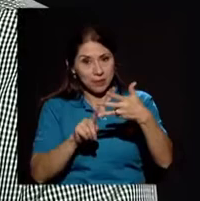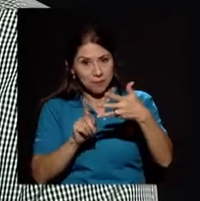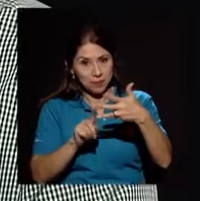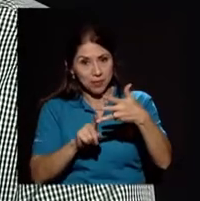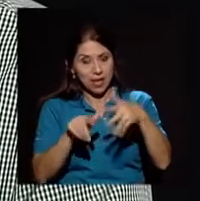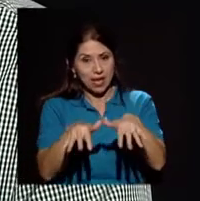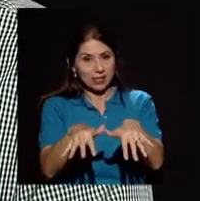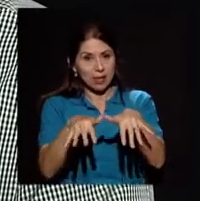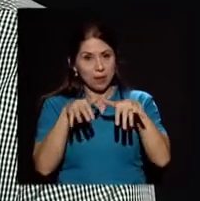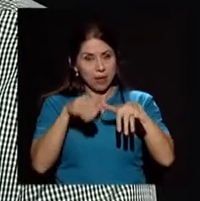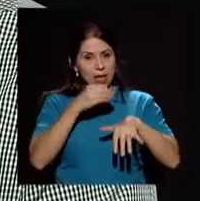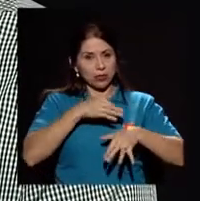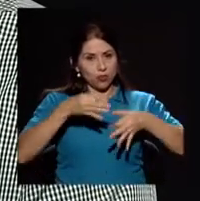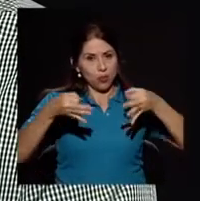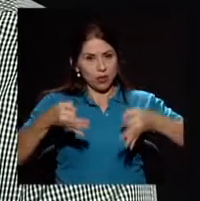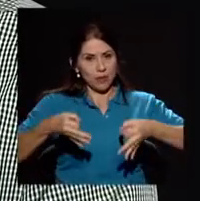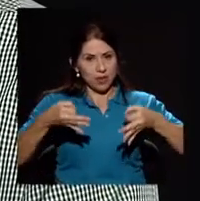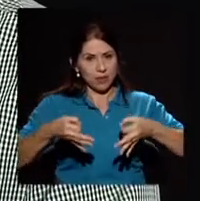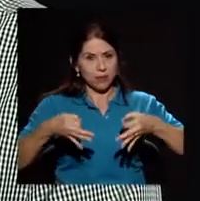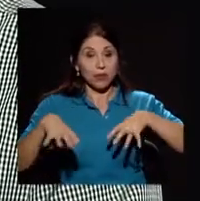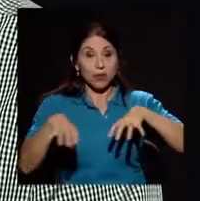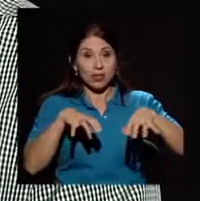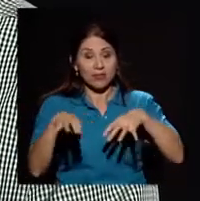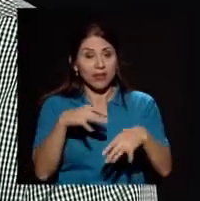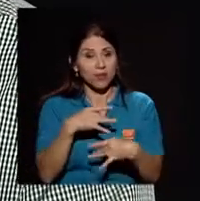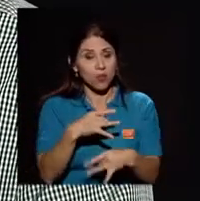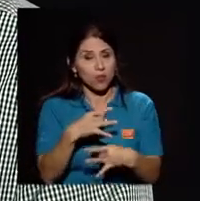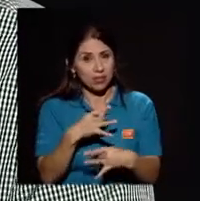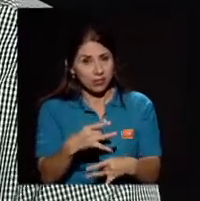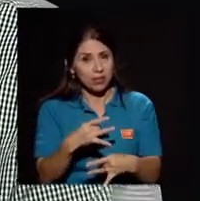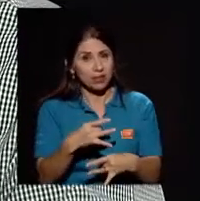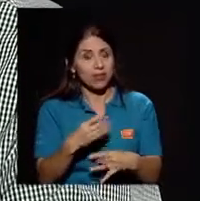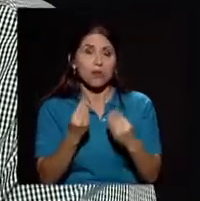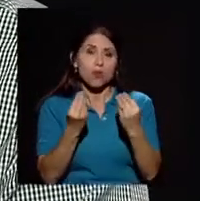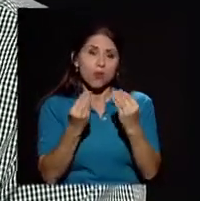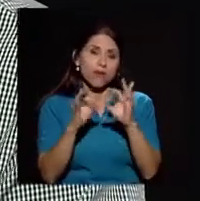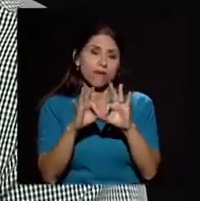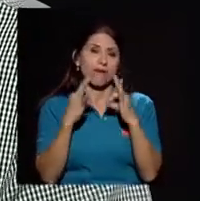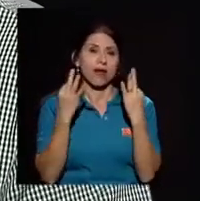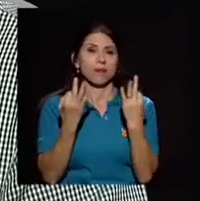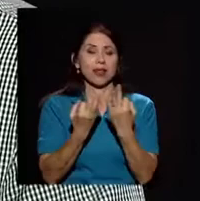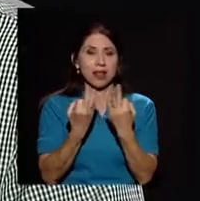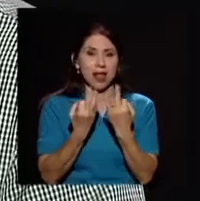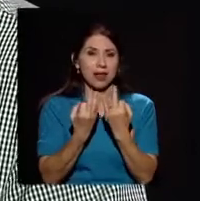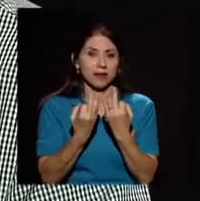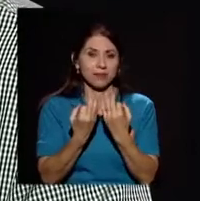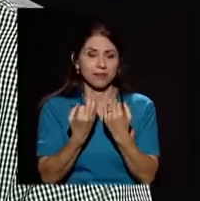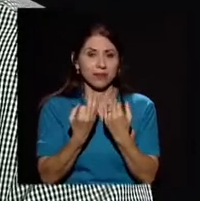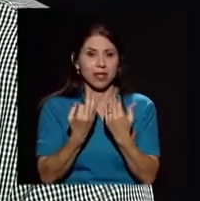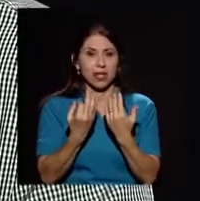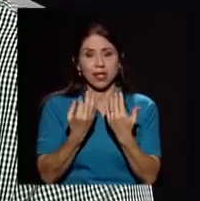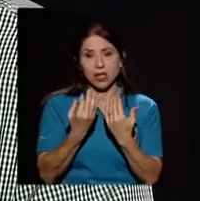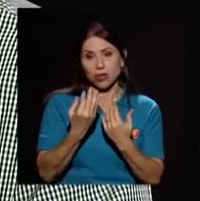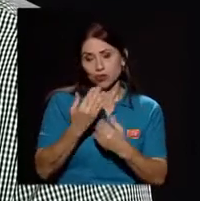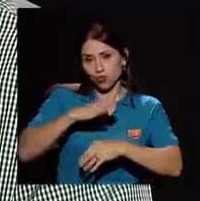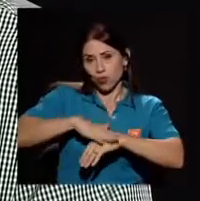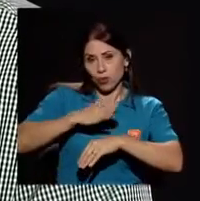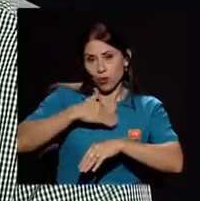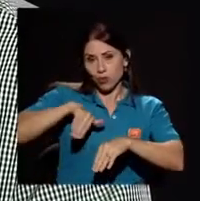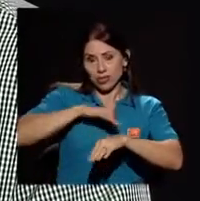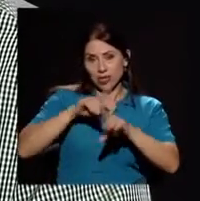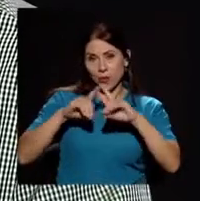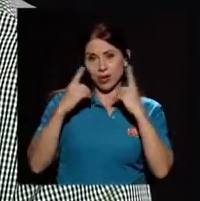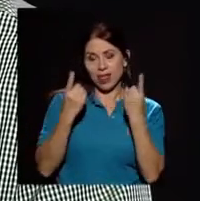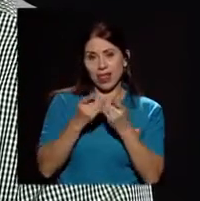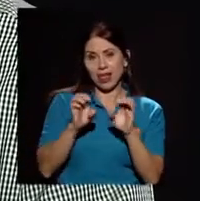Solemne que fue una actividad muy interesante, tal vez muy familiar en torno a nuestra unidad académica y cerramos